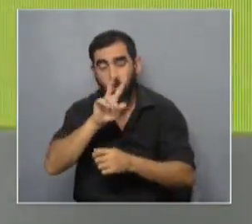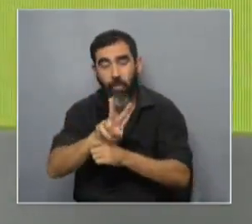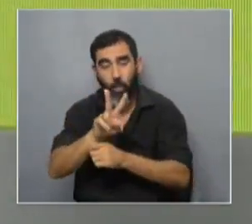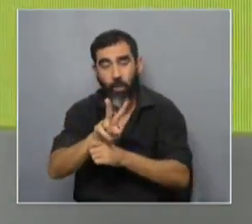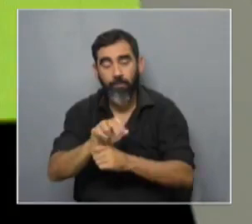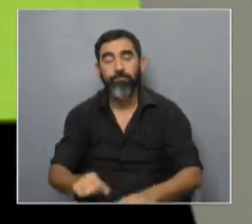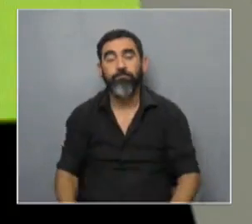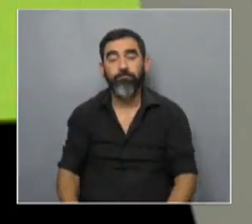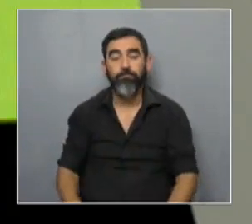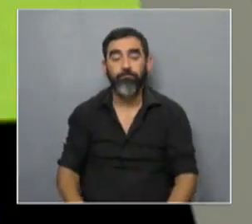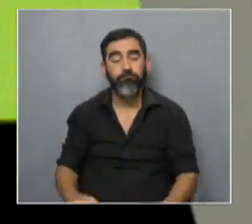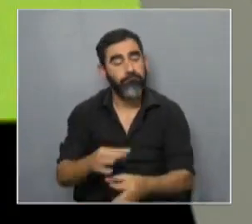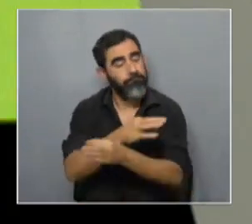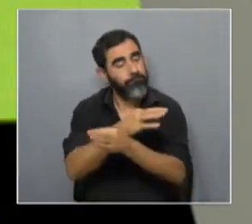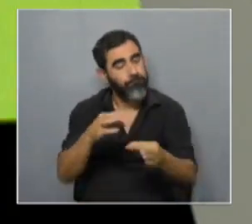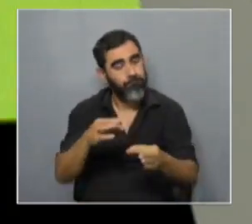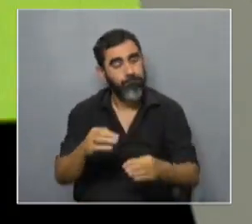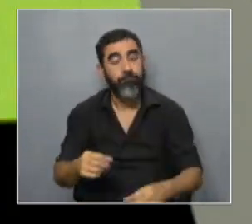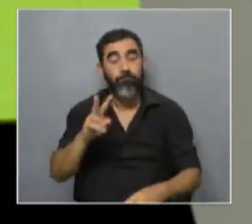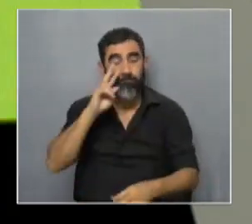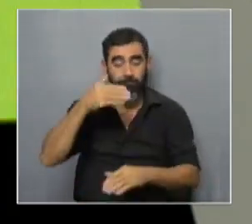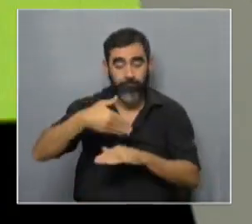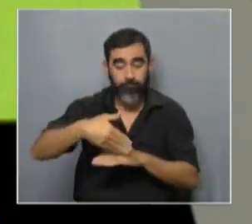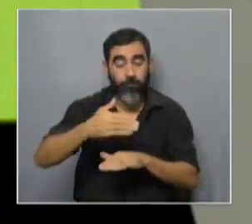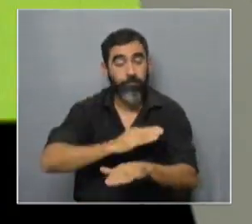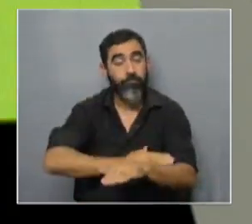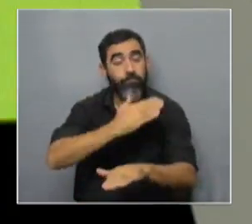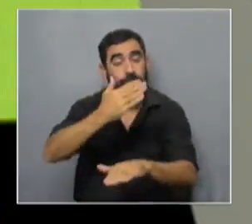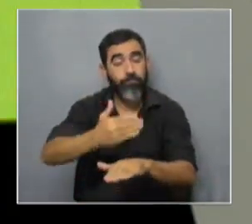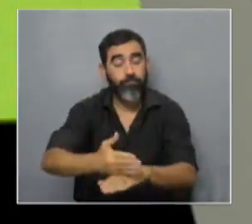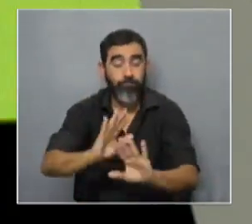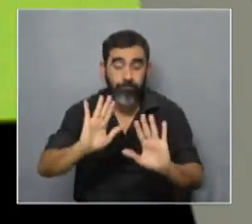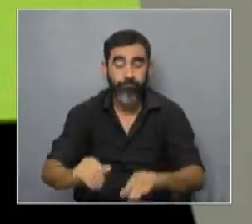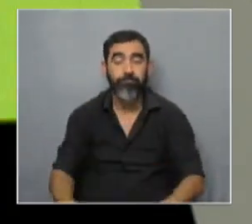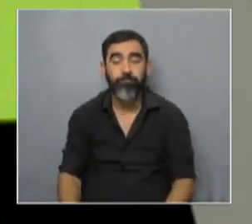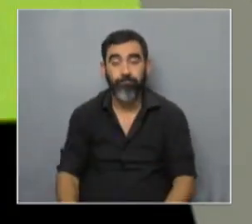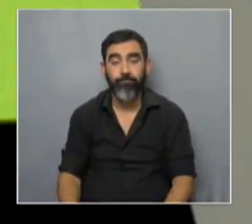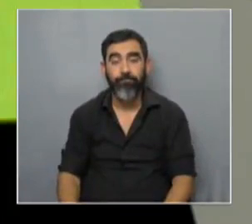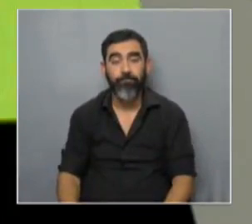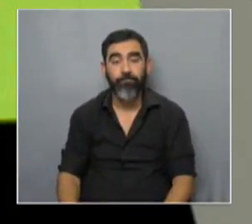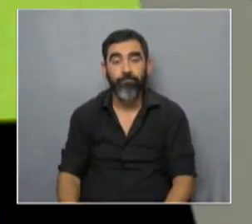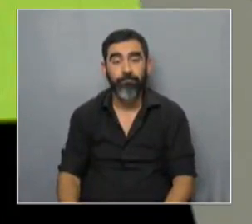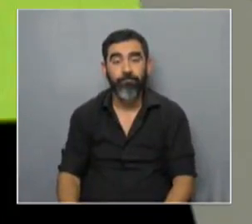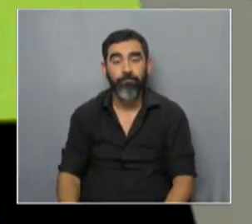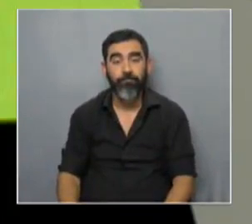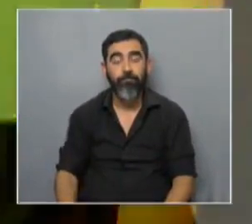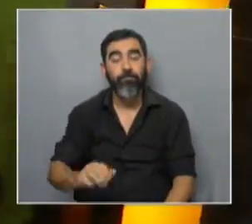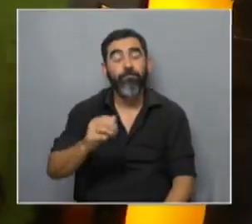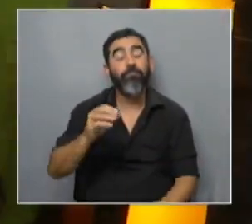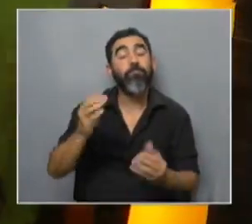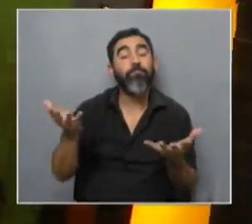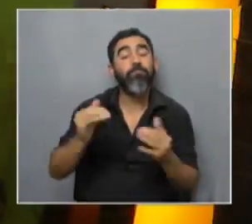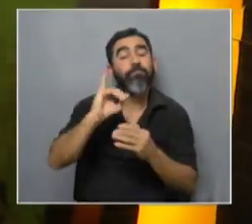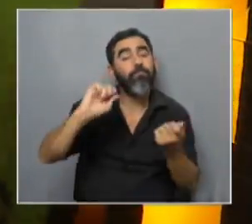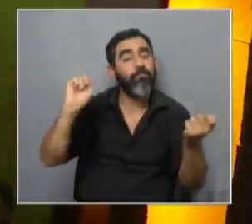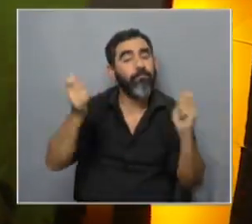excelente excelente y se verán esas consecuencias positivas de las que hablaste a lo largo del informe Alexandra ahora